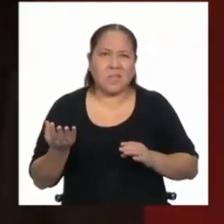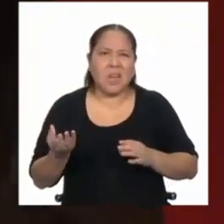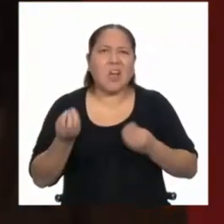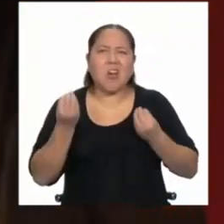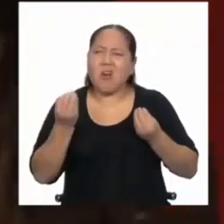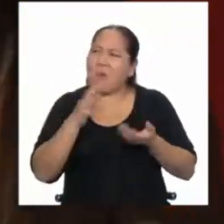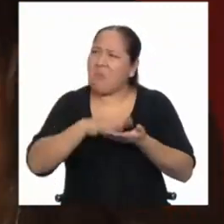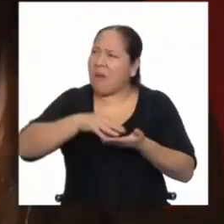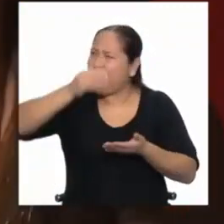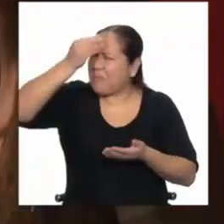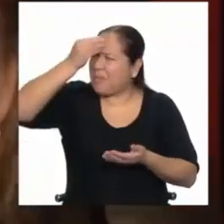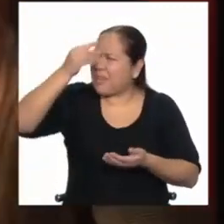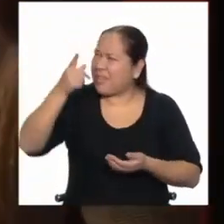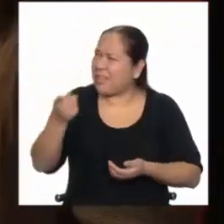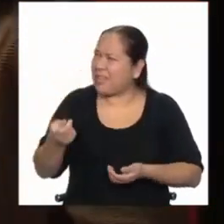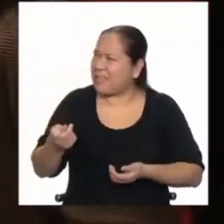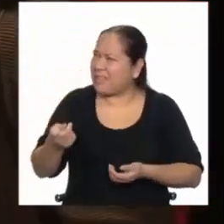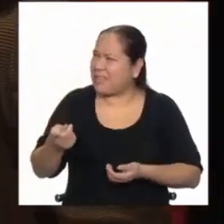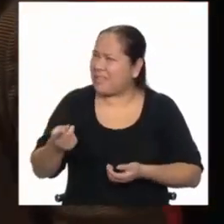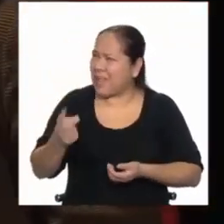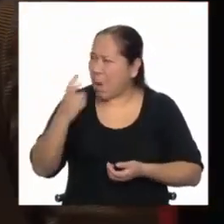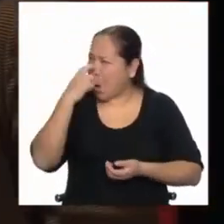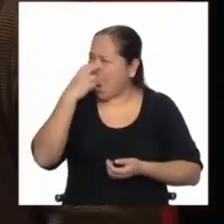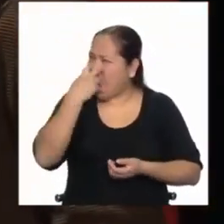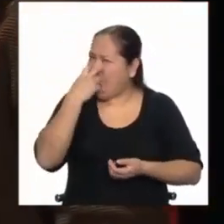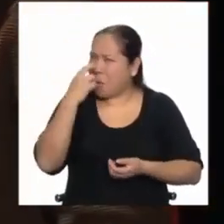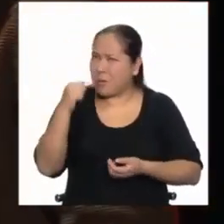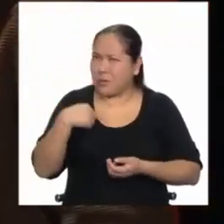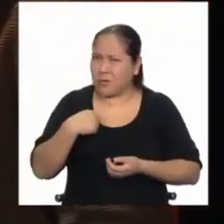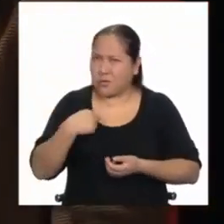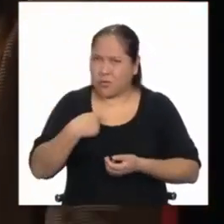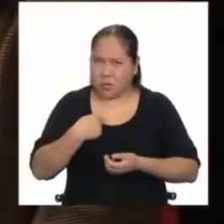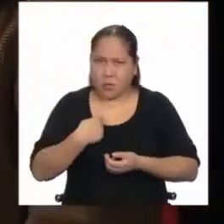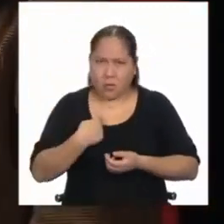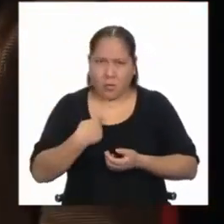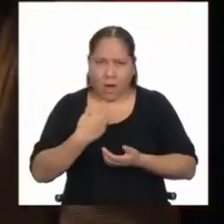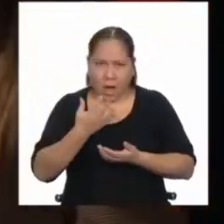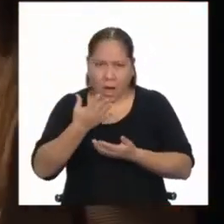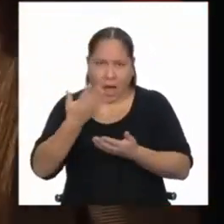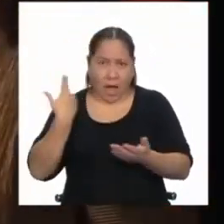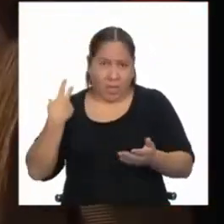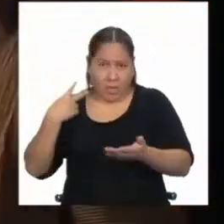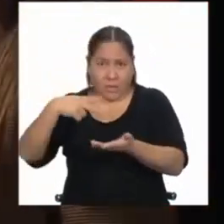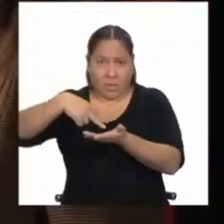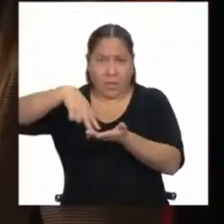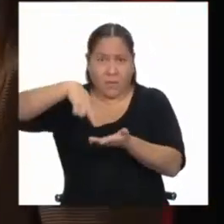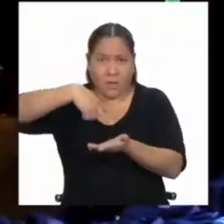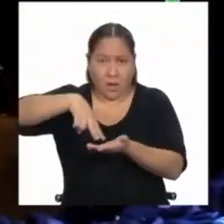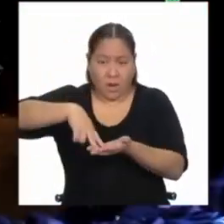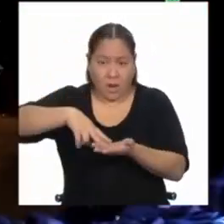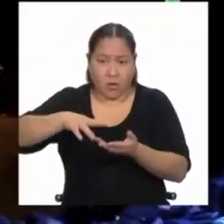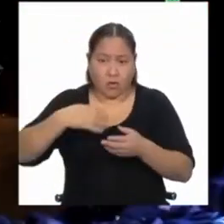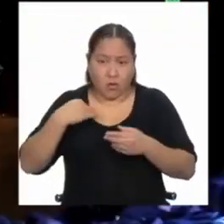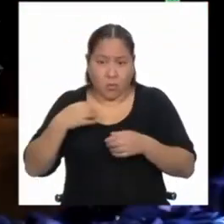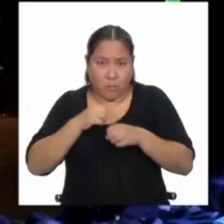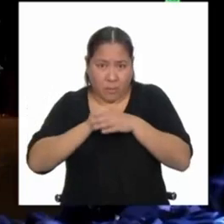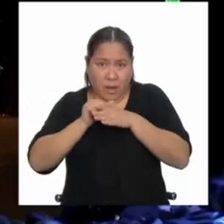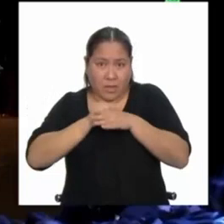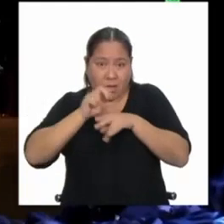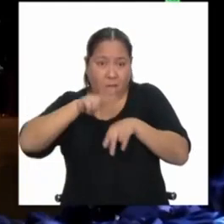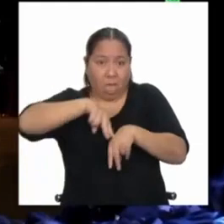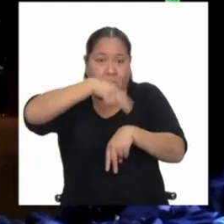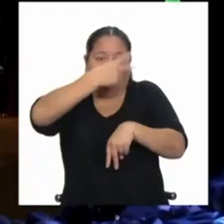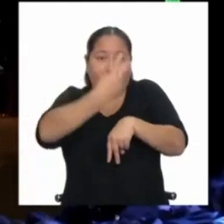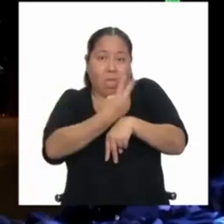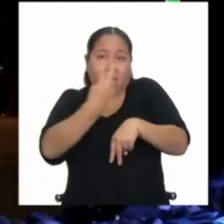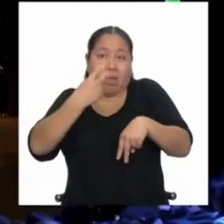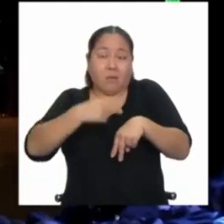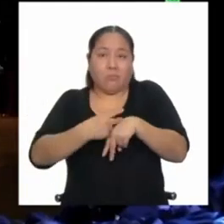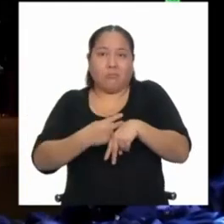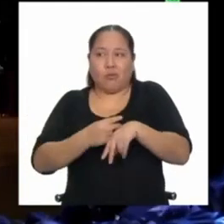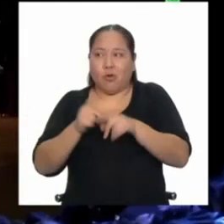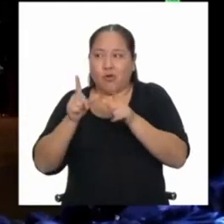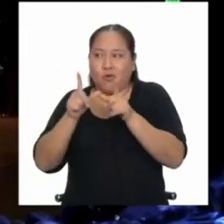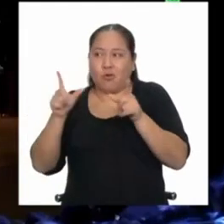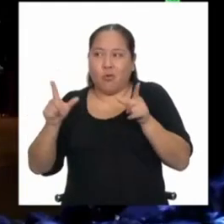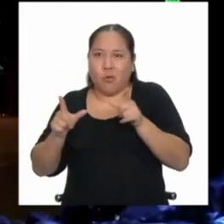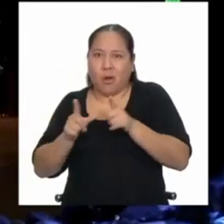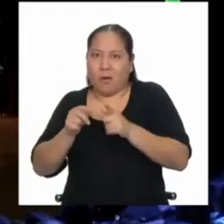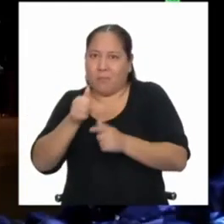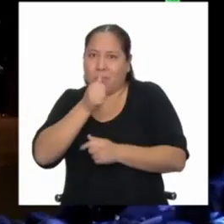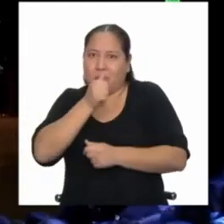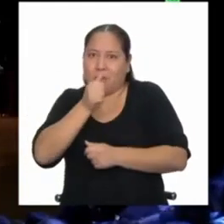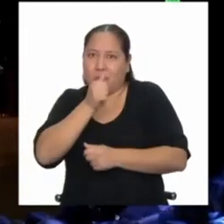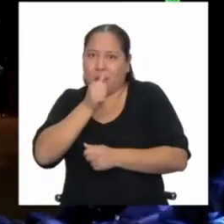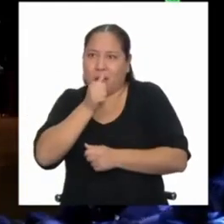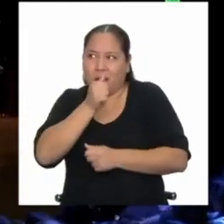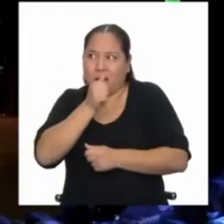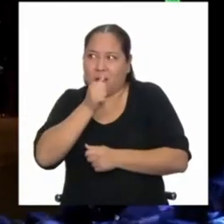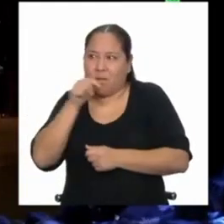cómo han aprendido, no? Me da curiosidad, porque yo fui acrobata, yo antes de ser bailarina fui acrobata, pero lo fui pues en un club privado, con una persona